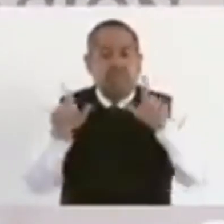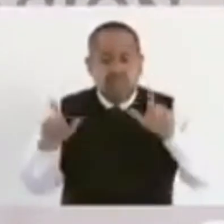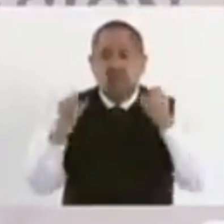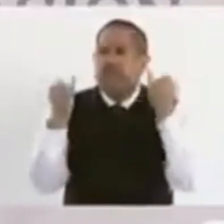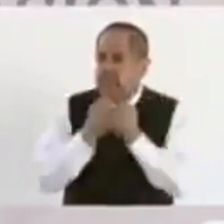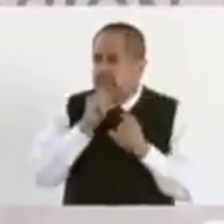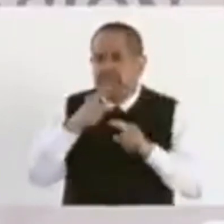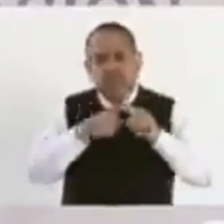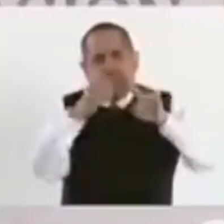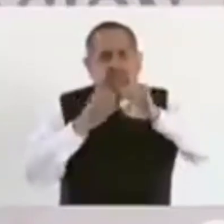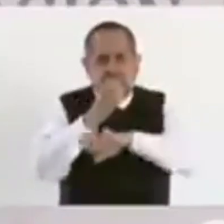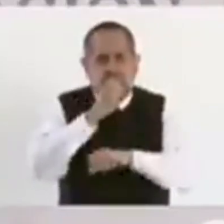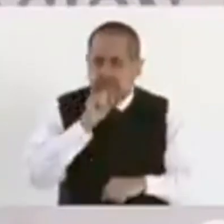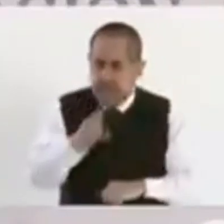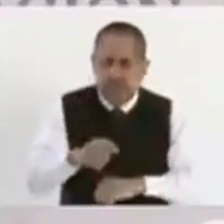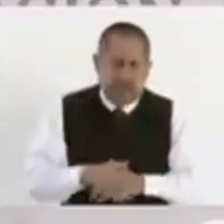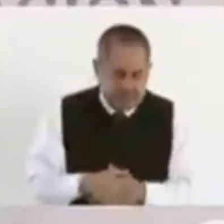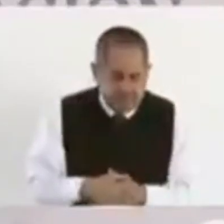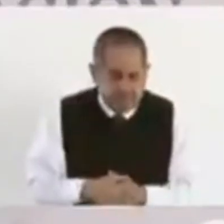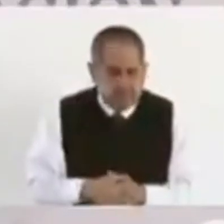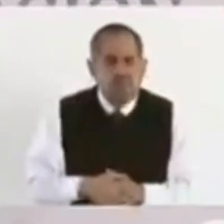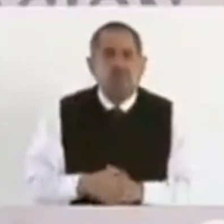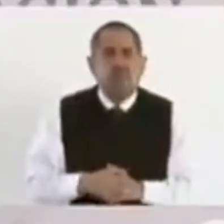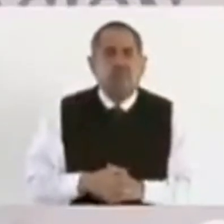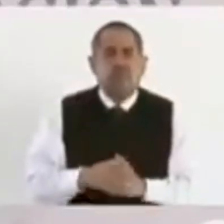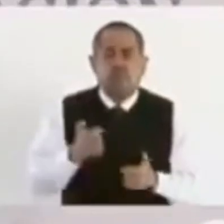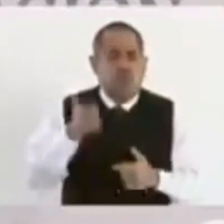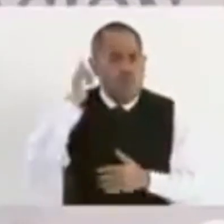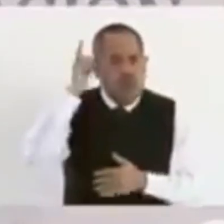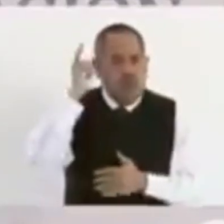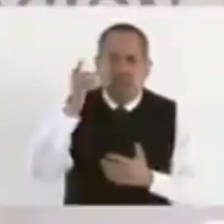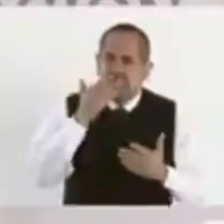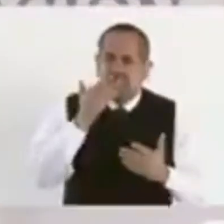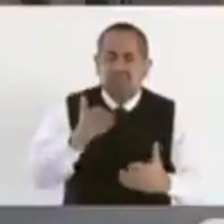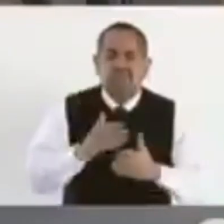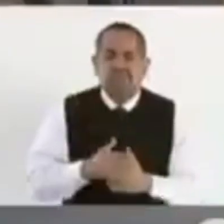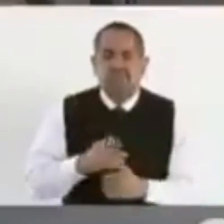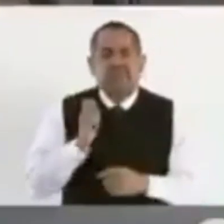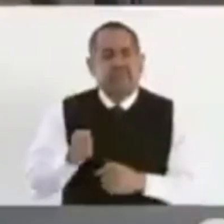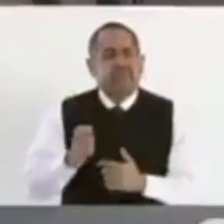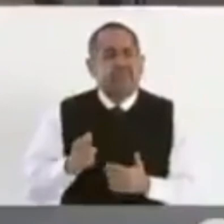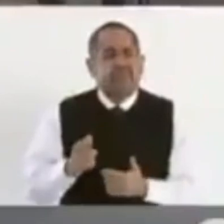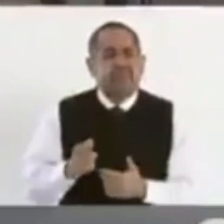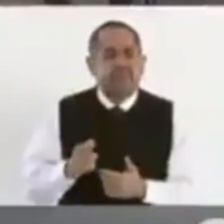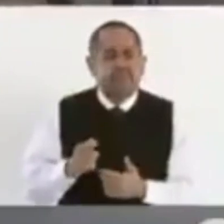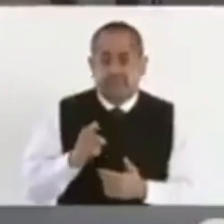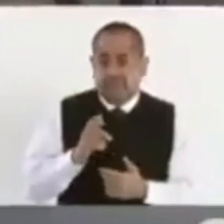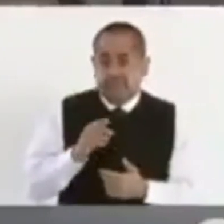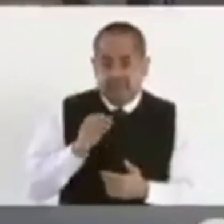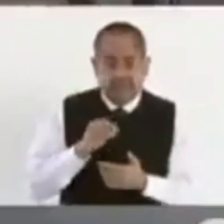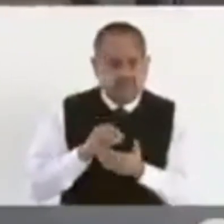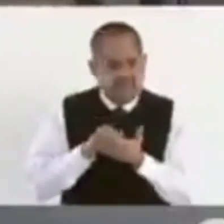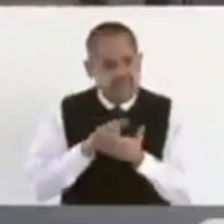todos los estados. Y yo espero, porque tenemos ya